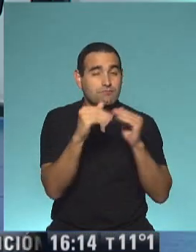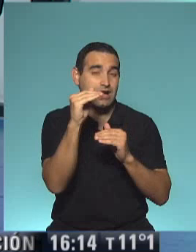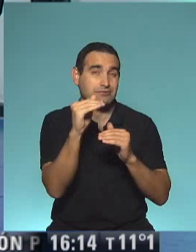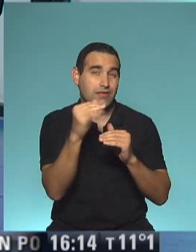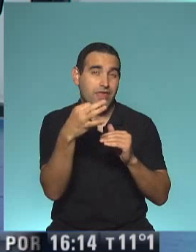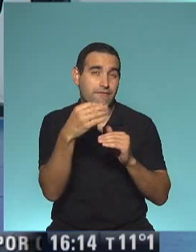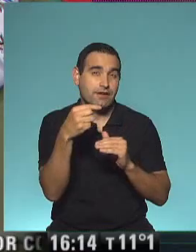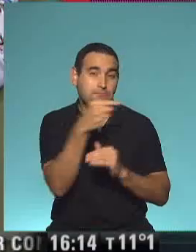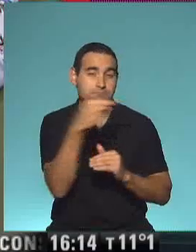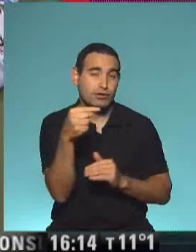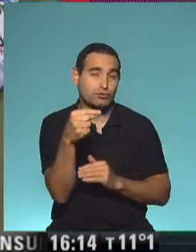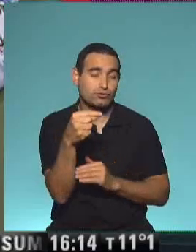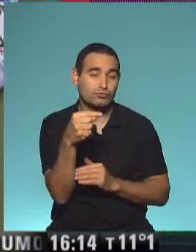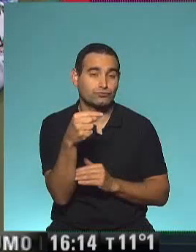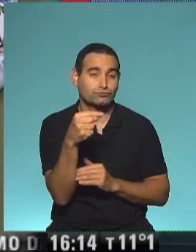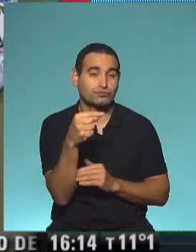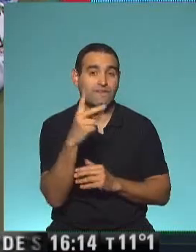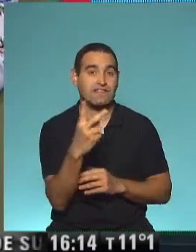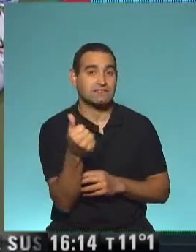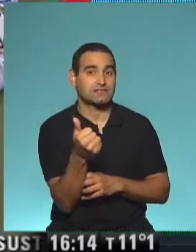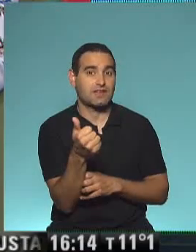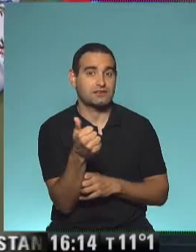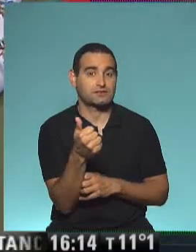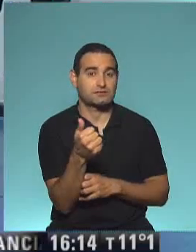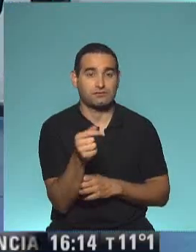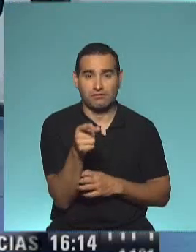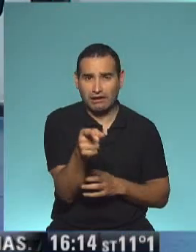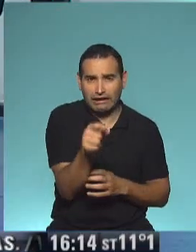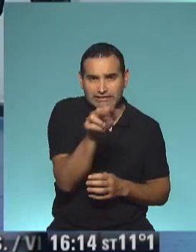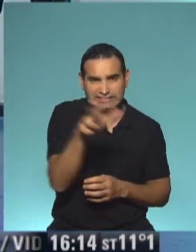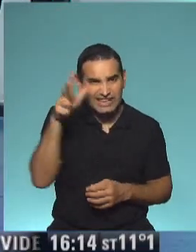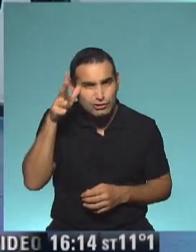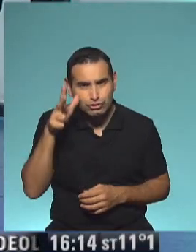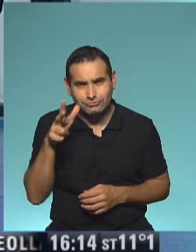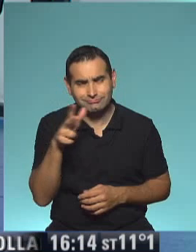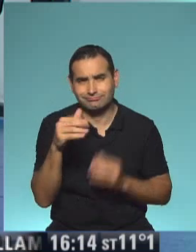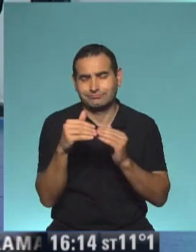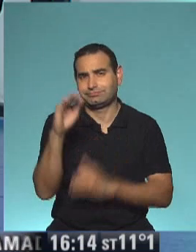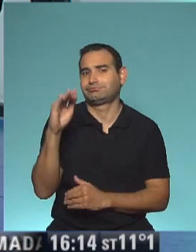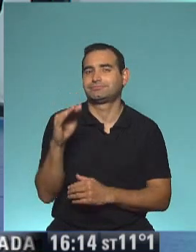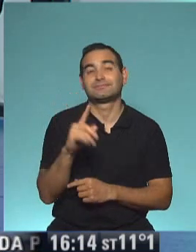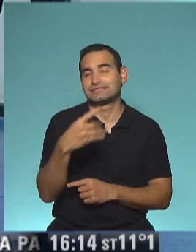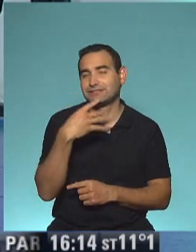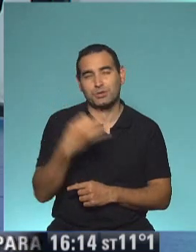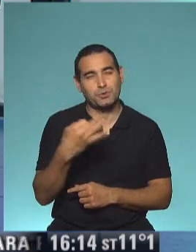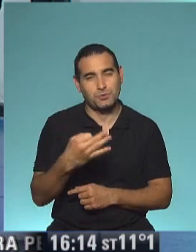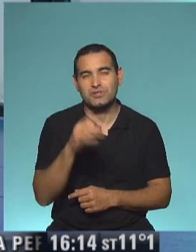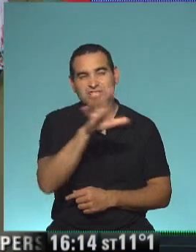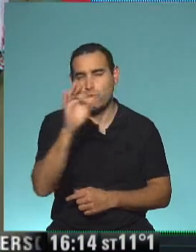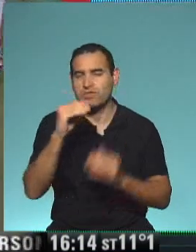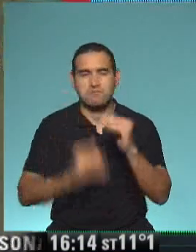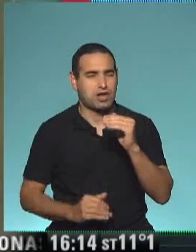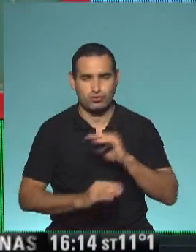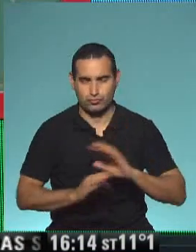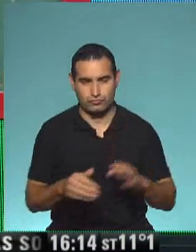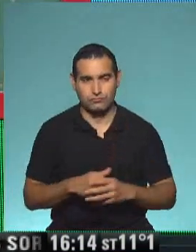restar hasta 26. Y acá le estoy restando 38. O me estoy pasando. Entonces, seguramente me va a dar menos que 50.